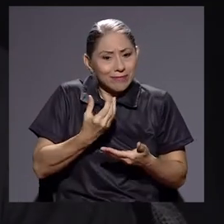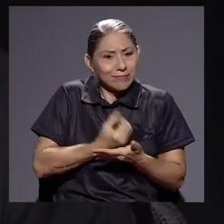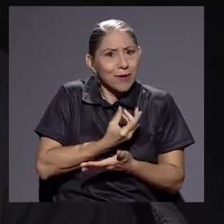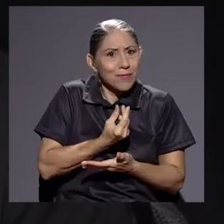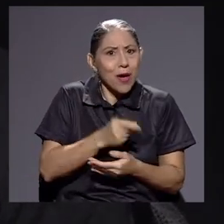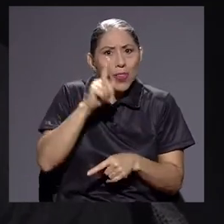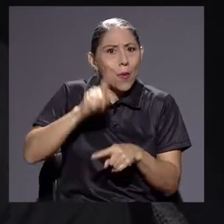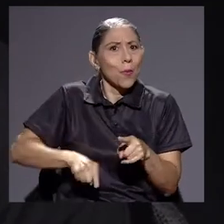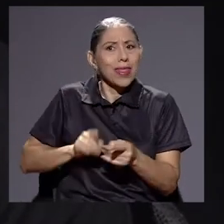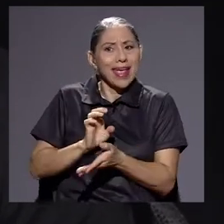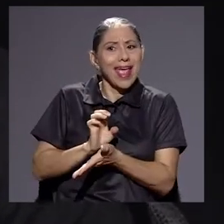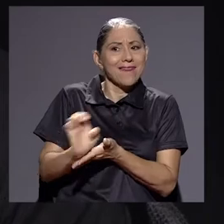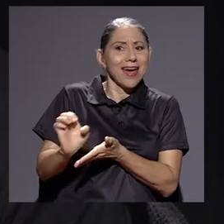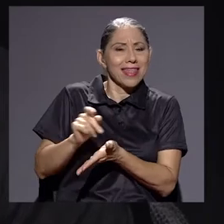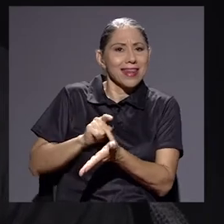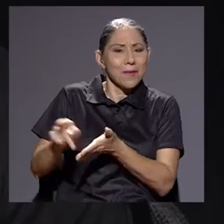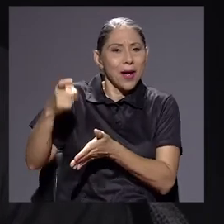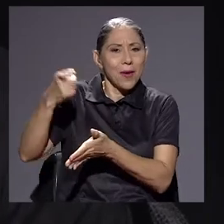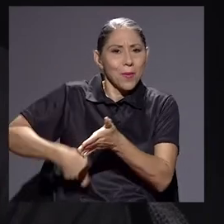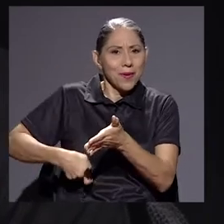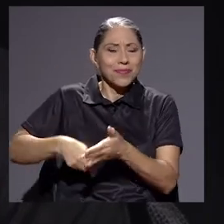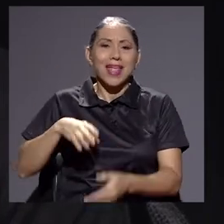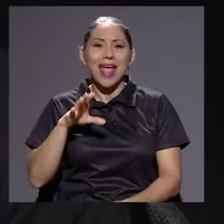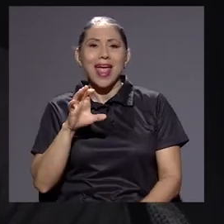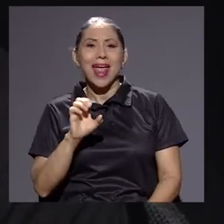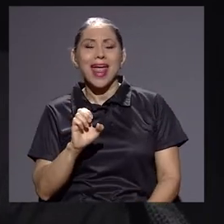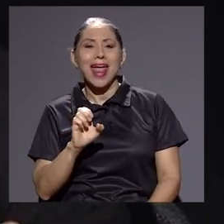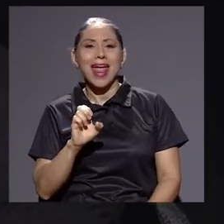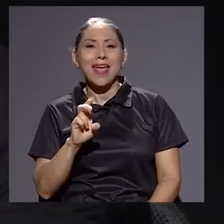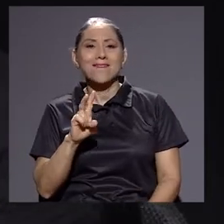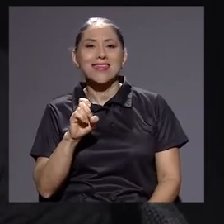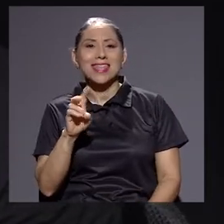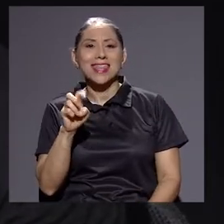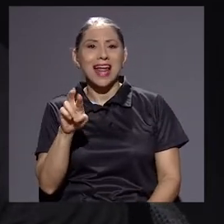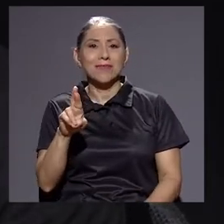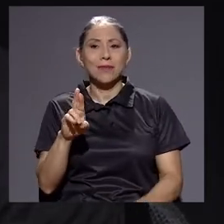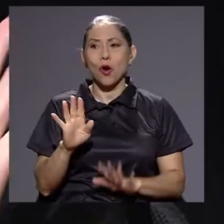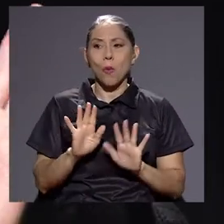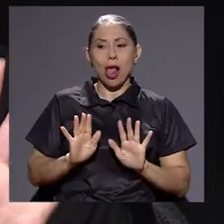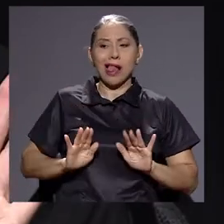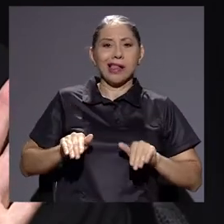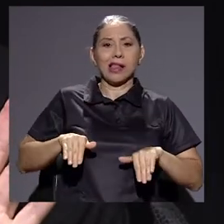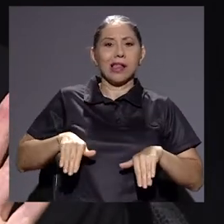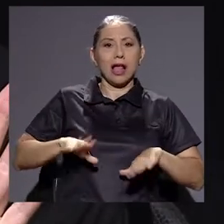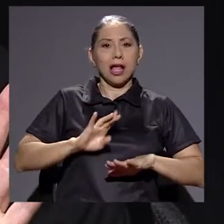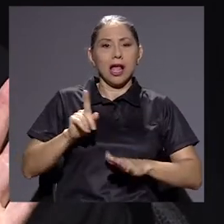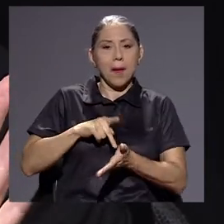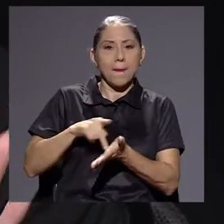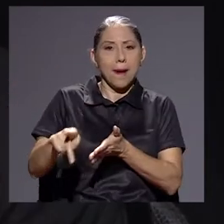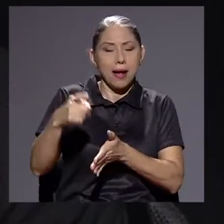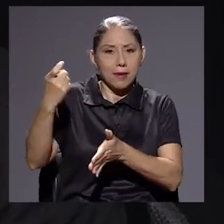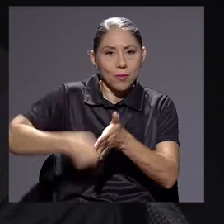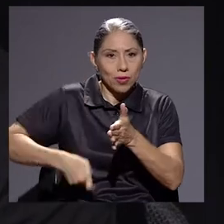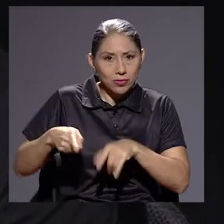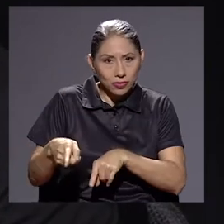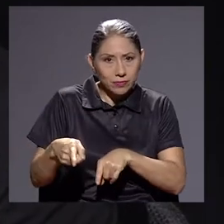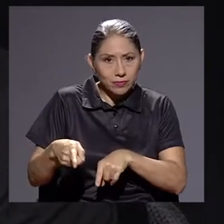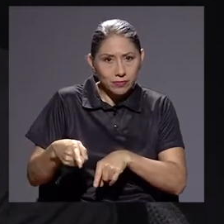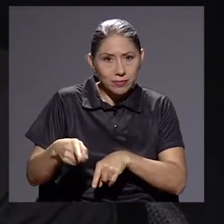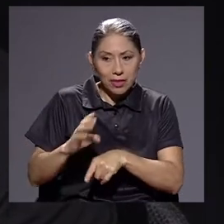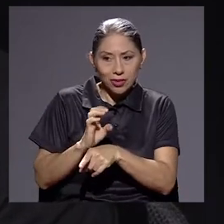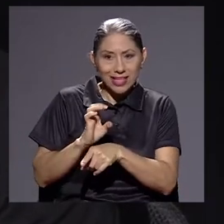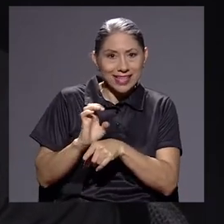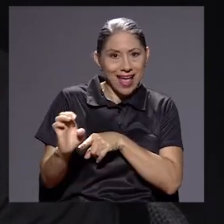evasión es cuando uno hace, evita cancelar, digamos, en este caso estamos hablando de impuestos, ¿verdad?,